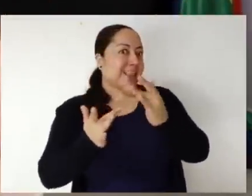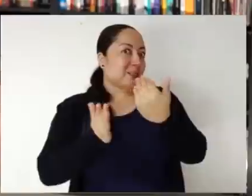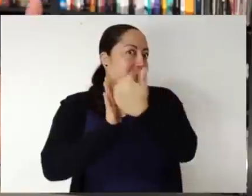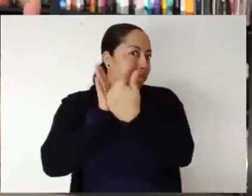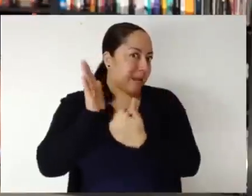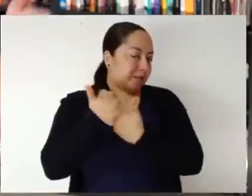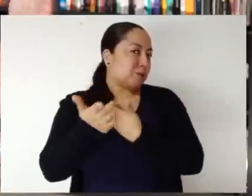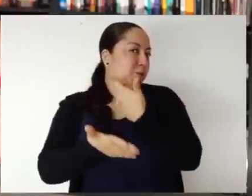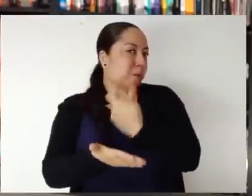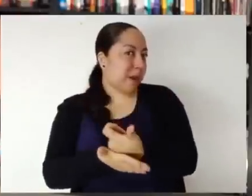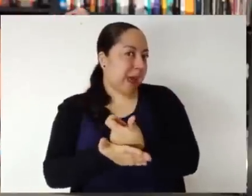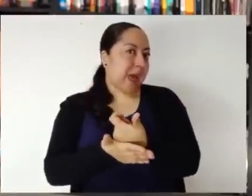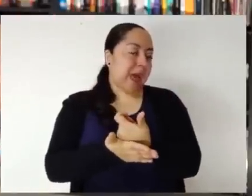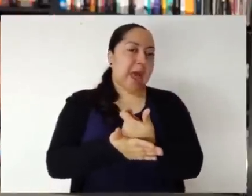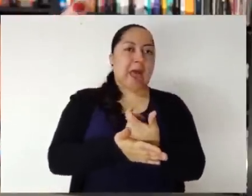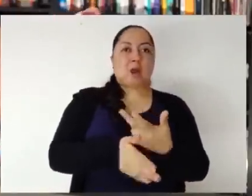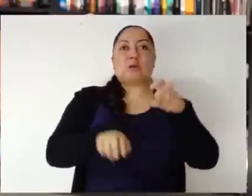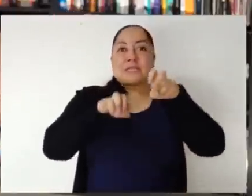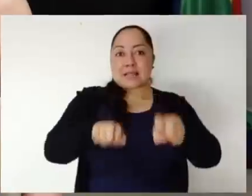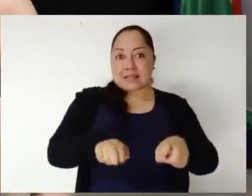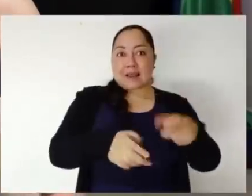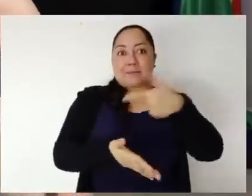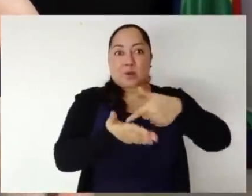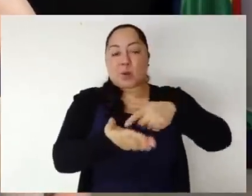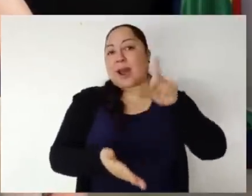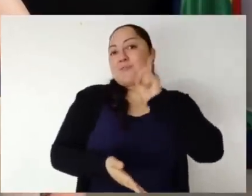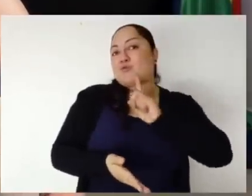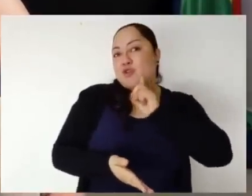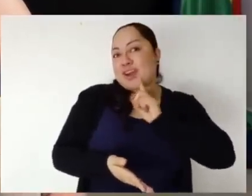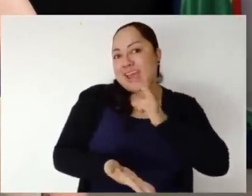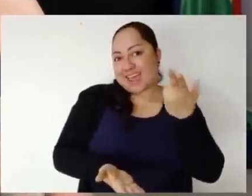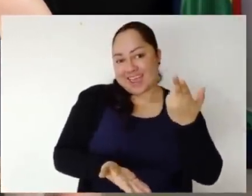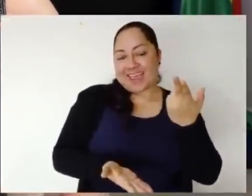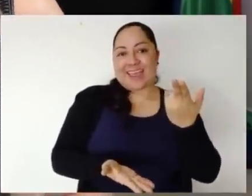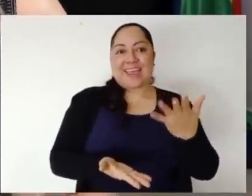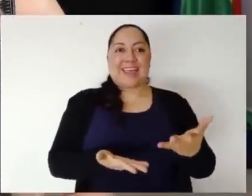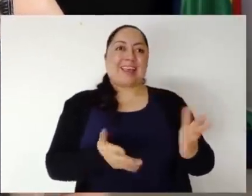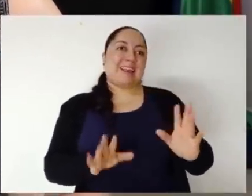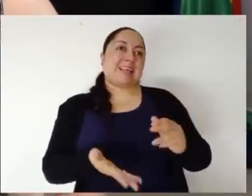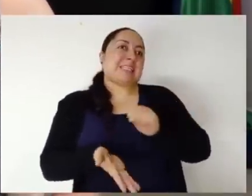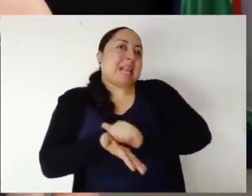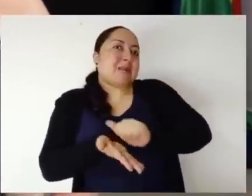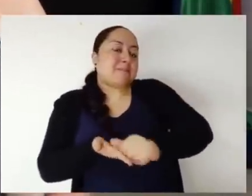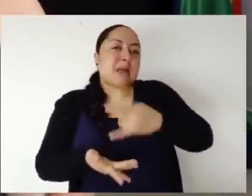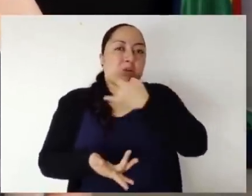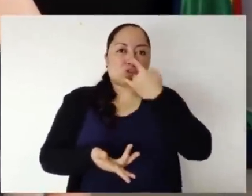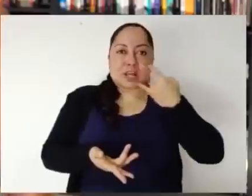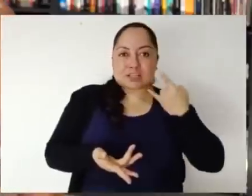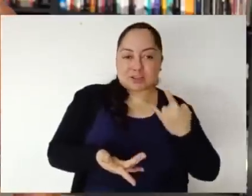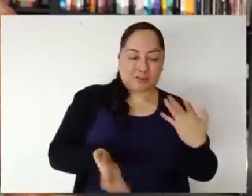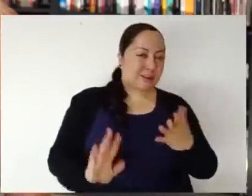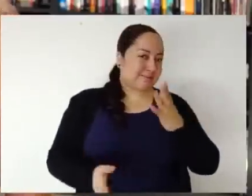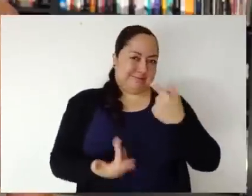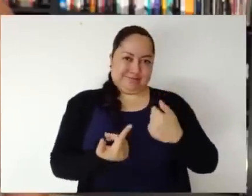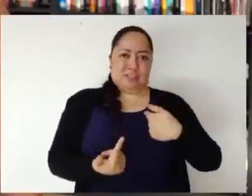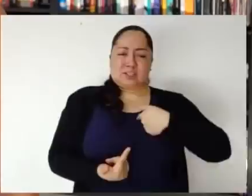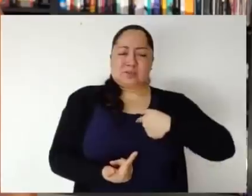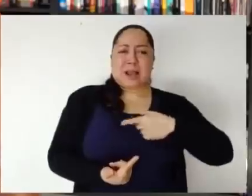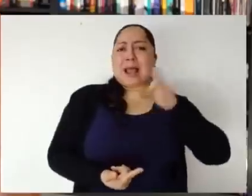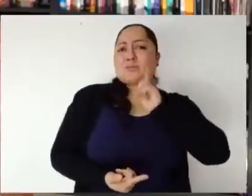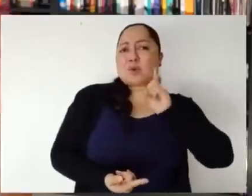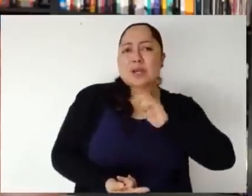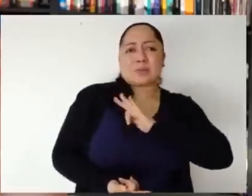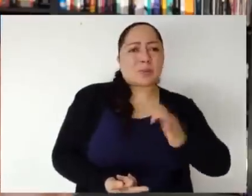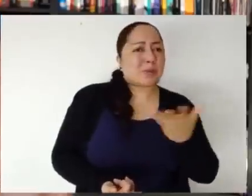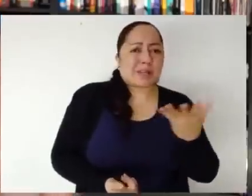Metrobús o poder lavar los calzones en la regadera. Hey, las mujeres nacemos con el género que se nos da la re chingada gana. Siento que hemos perdido bellísimas